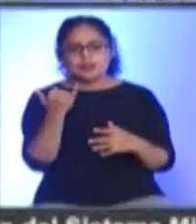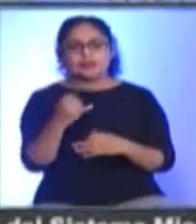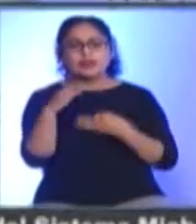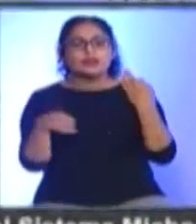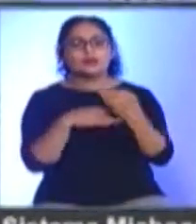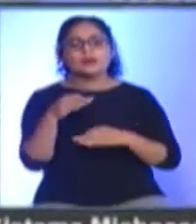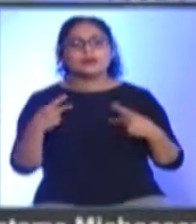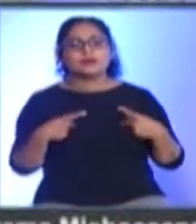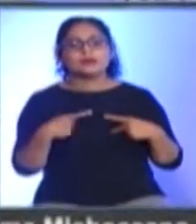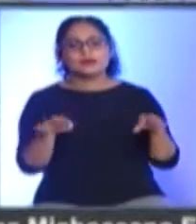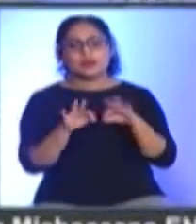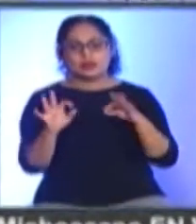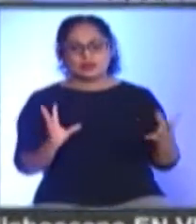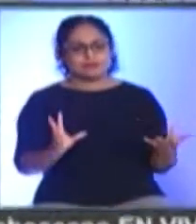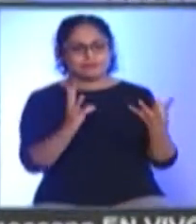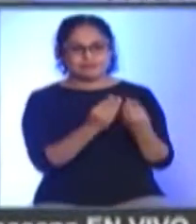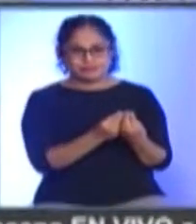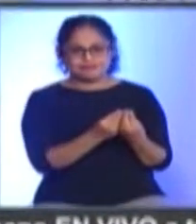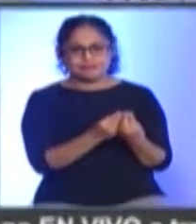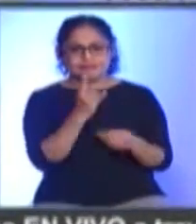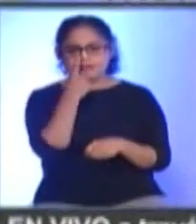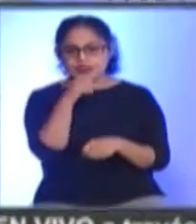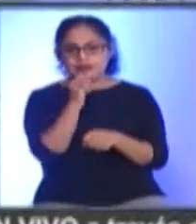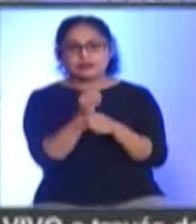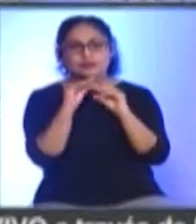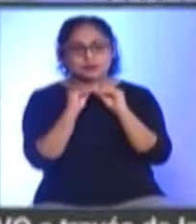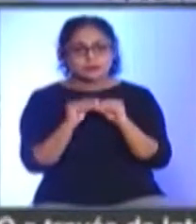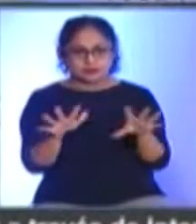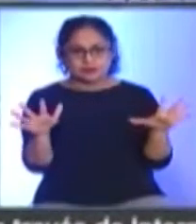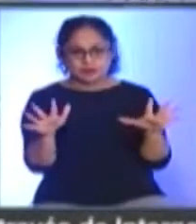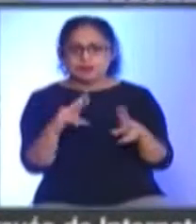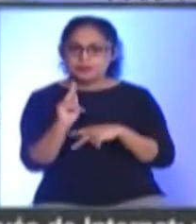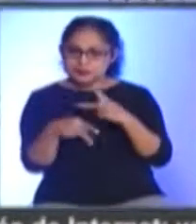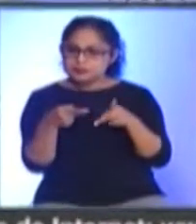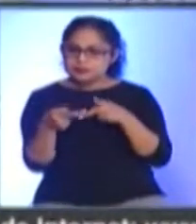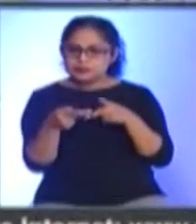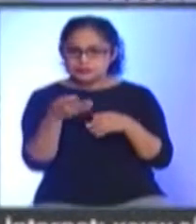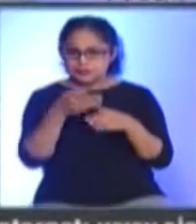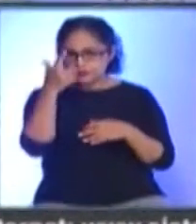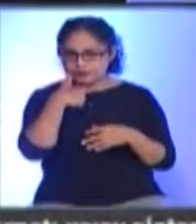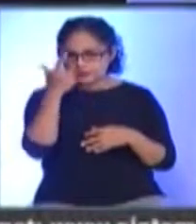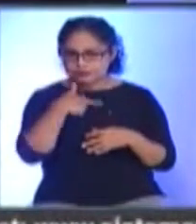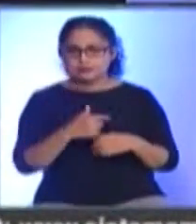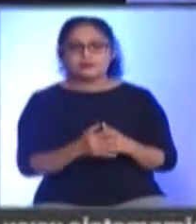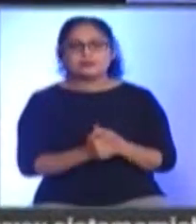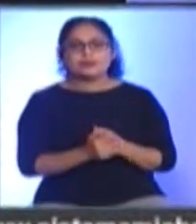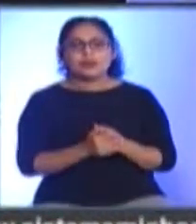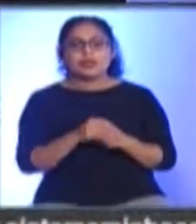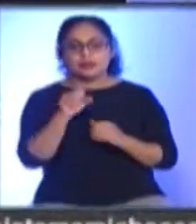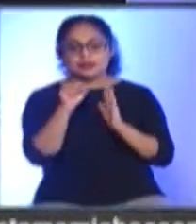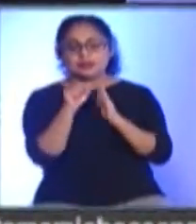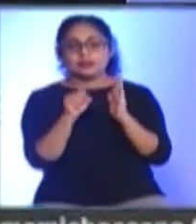a todo, a todo el equipo que hace posible este espacio informativo Vamos de lleno a lo que hemos preparado para esta noche El sistema DIF